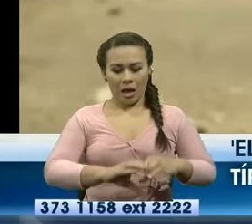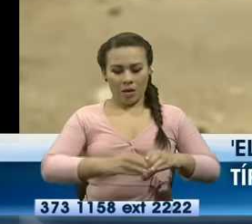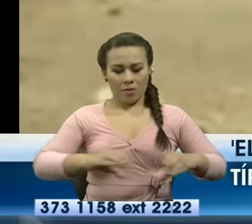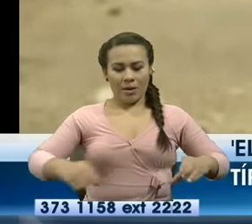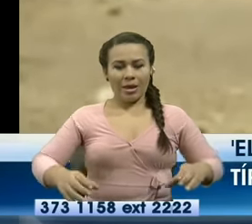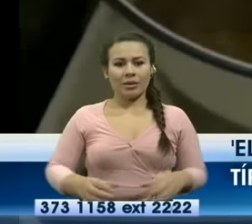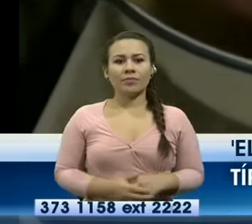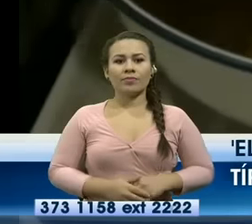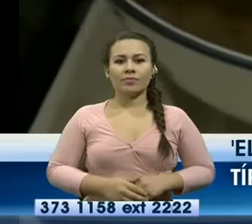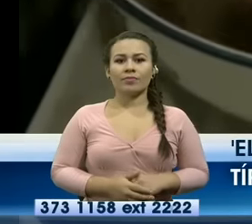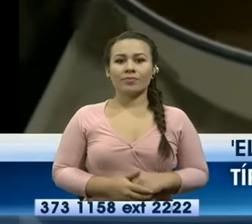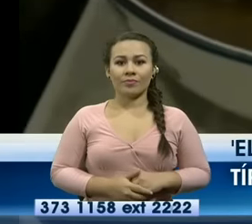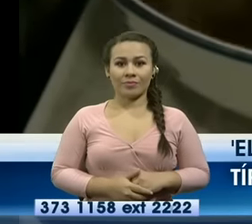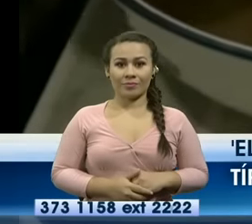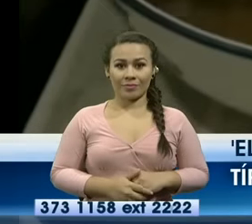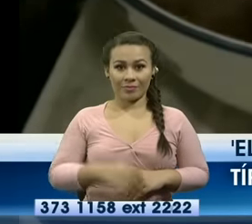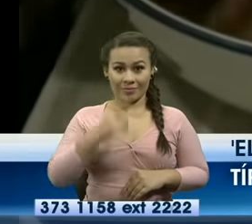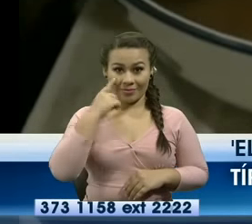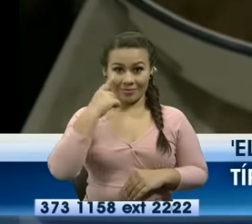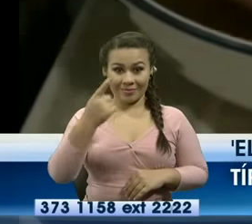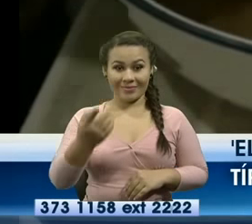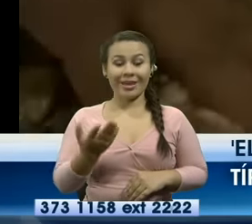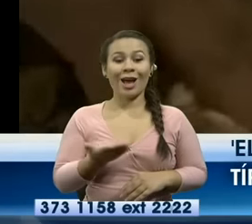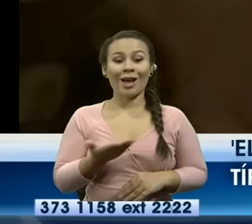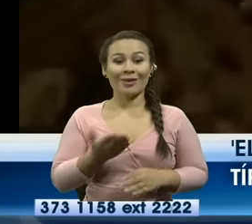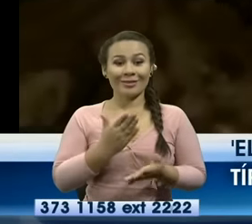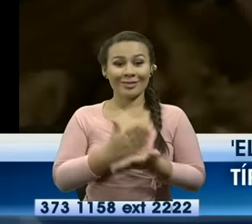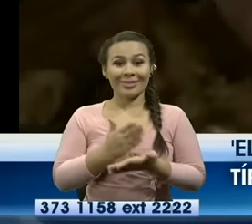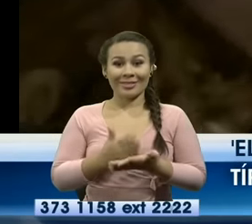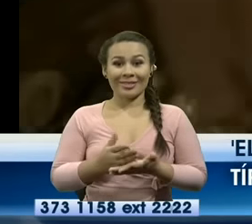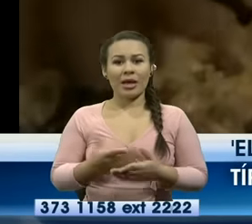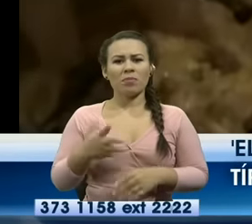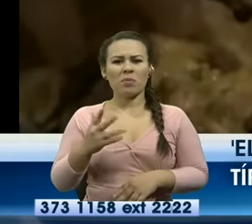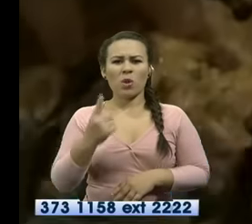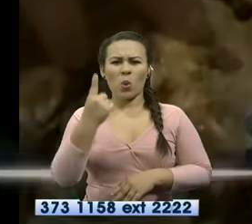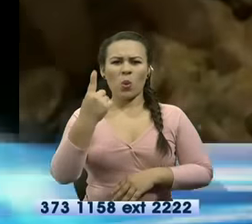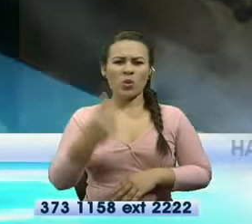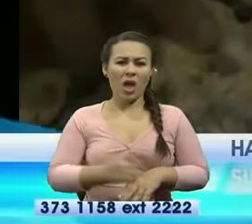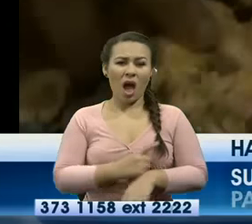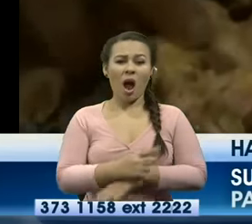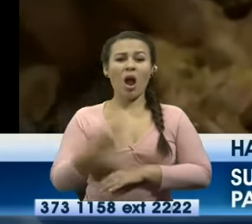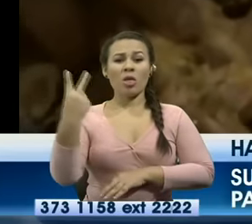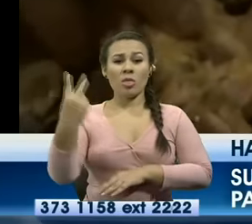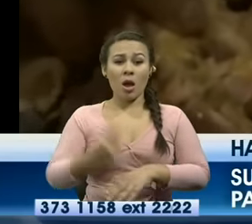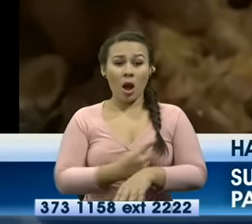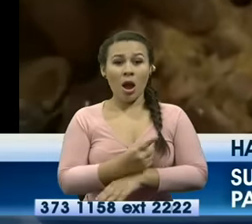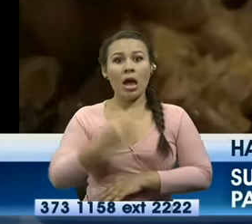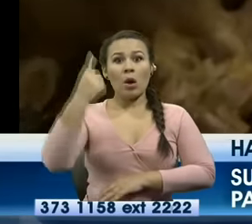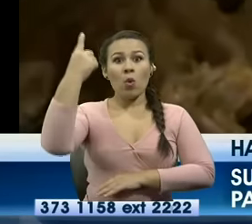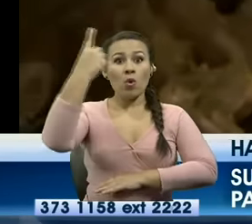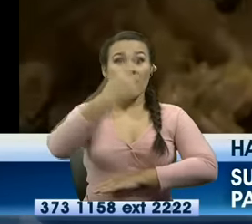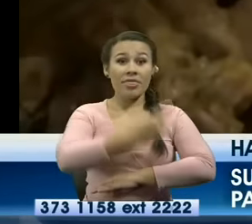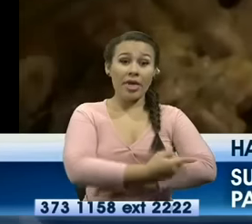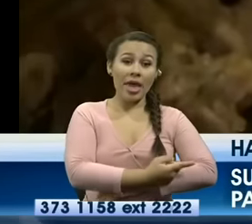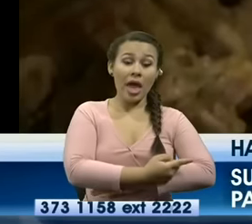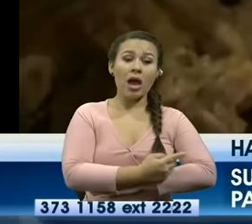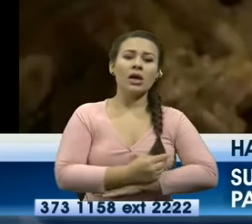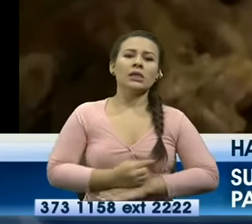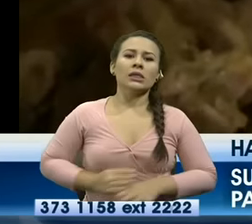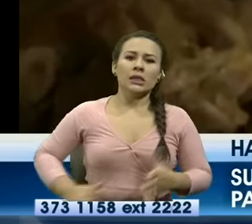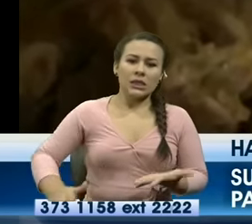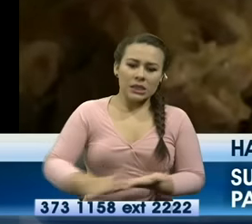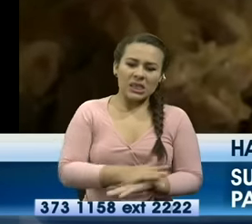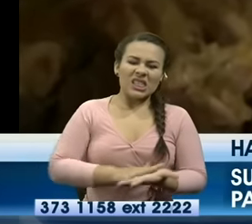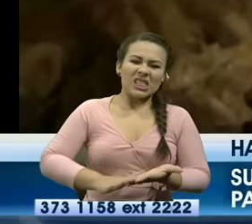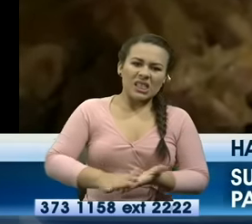brasa de la leña la preparación de este delicioso plato puede durar entre horas y hasta un día entero la carne sazonada y